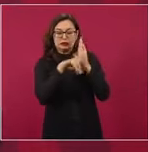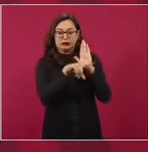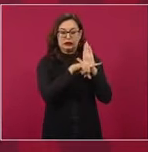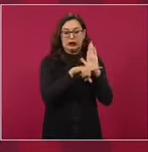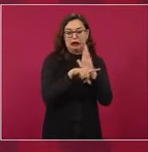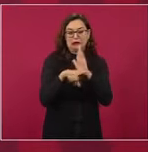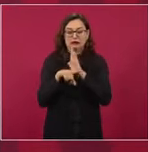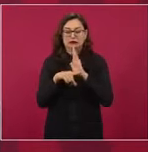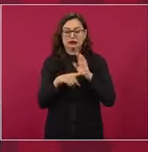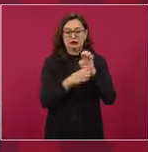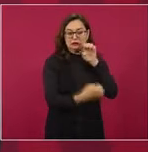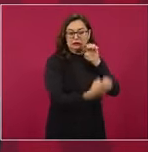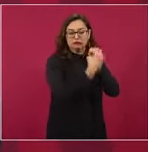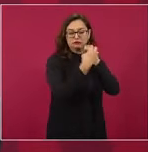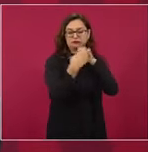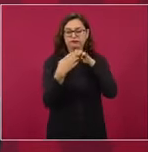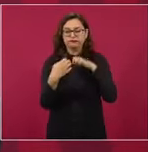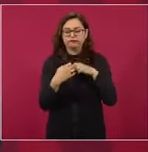en los oídos